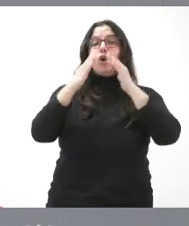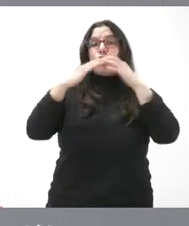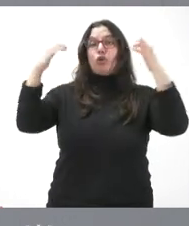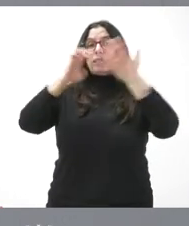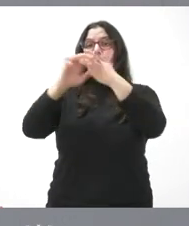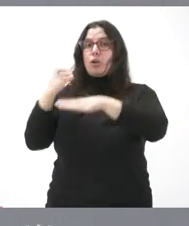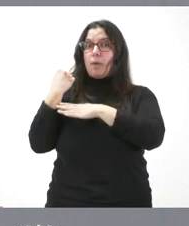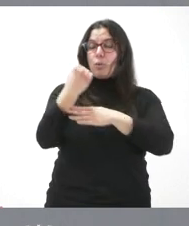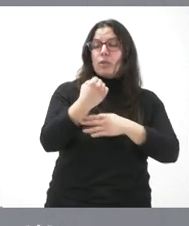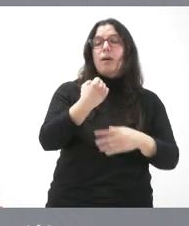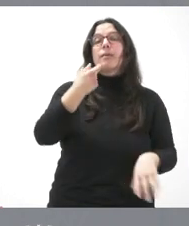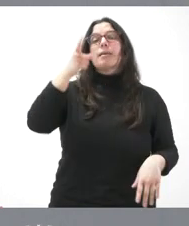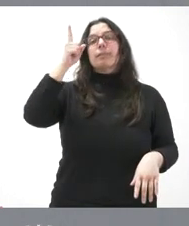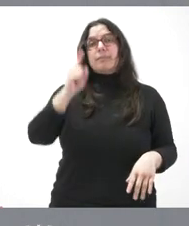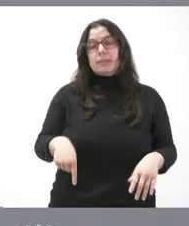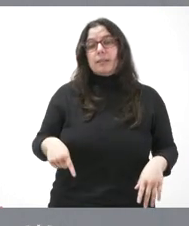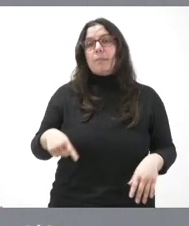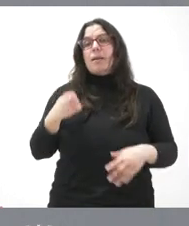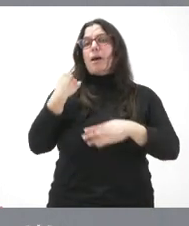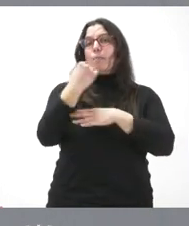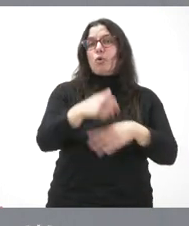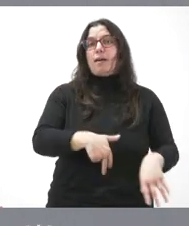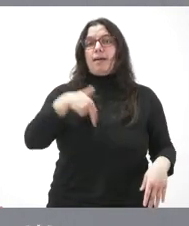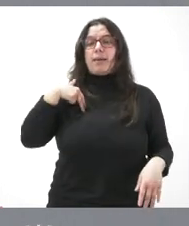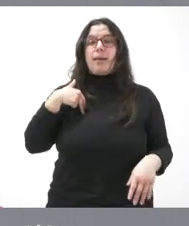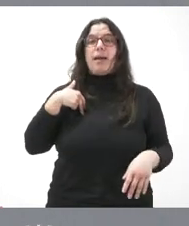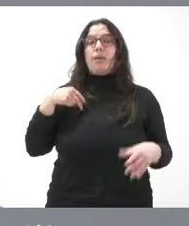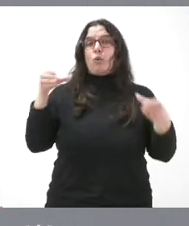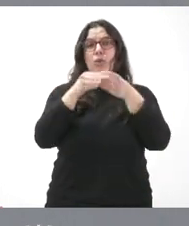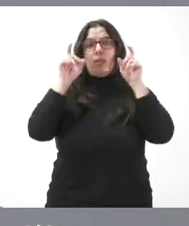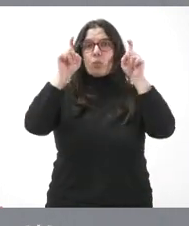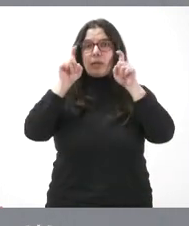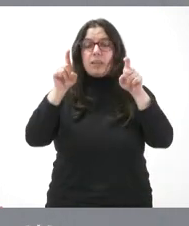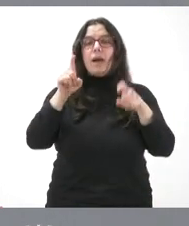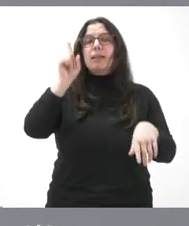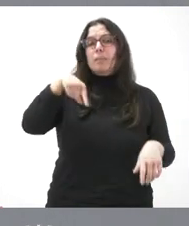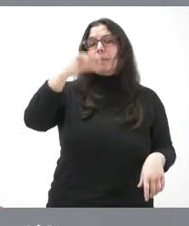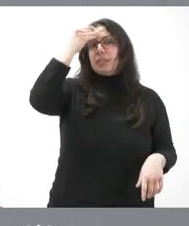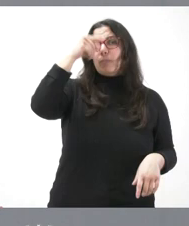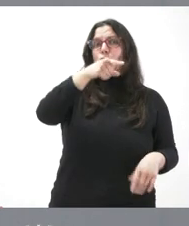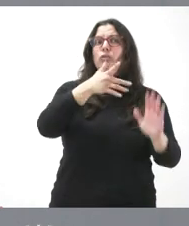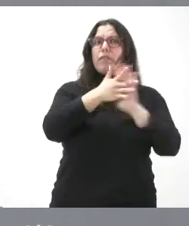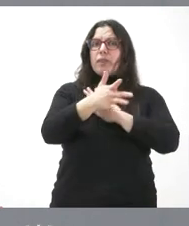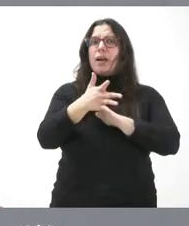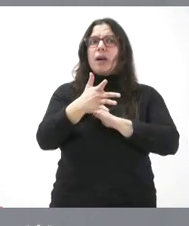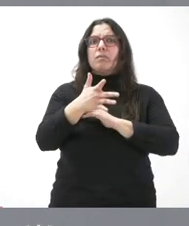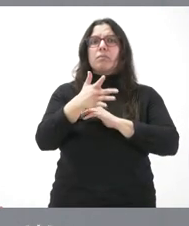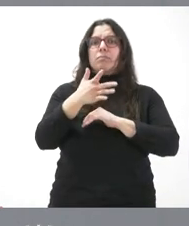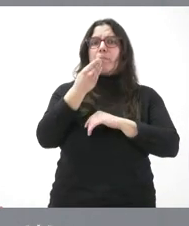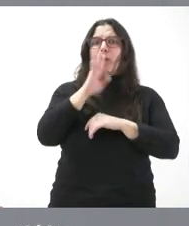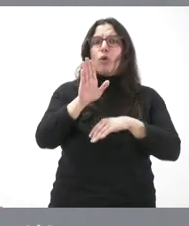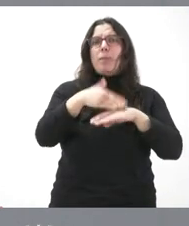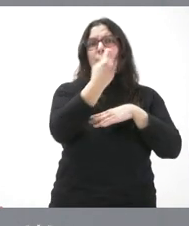Castilla y León, porque así lo apoya con carácter general la comunidad educativa y porque creemos que con esto hacemos un buen servicio a los jóvenes